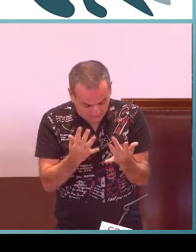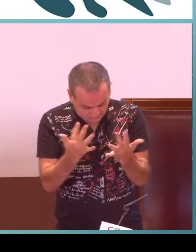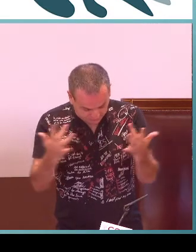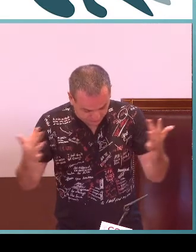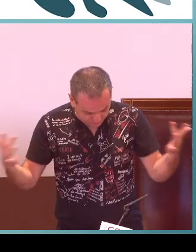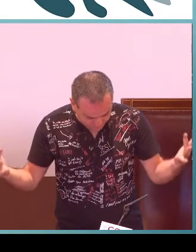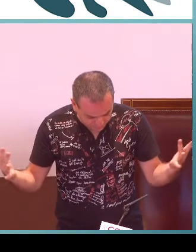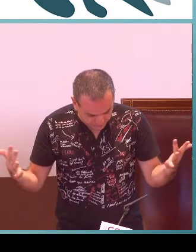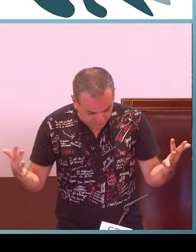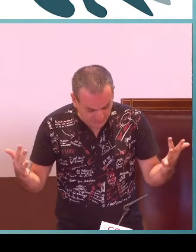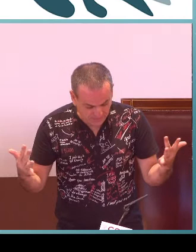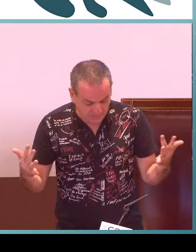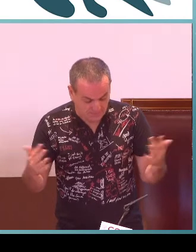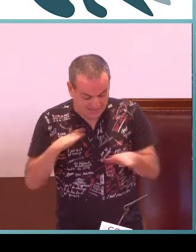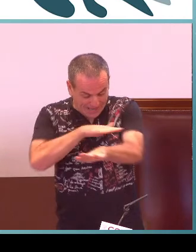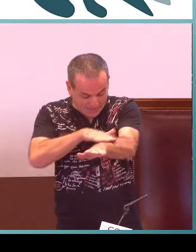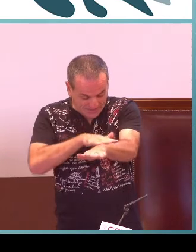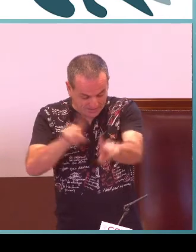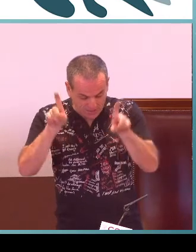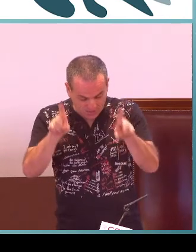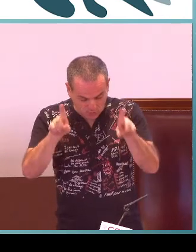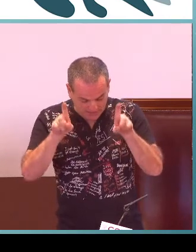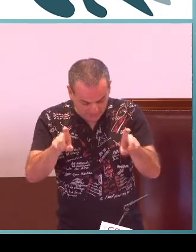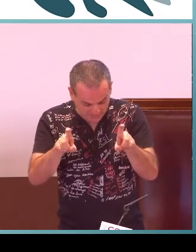etapa habla de distintas asignaturas